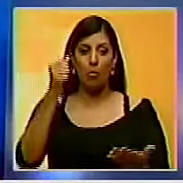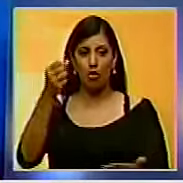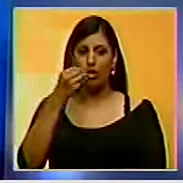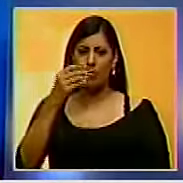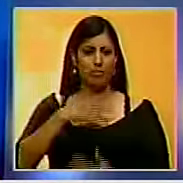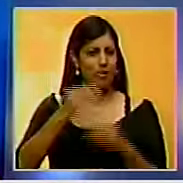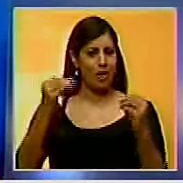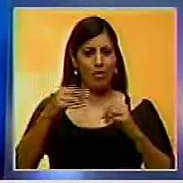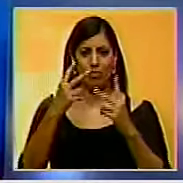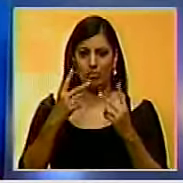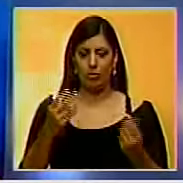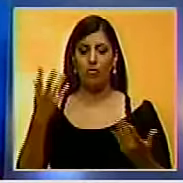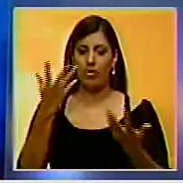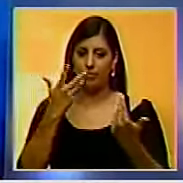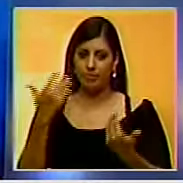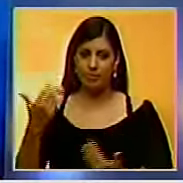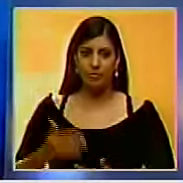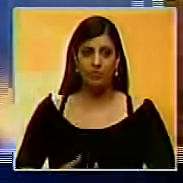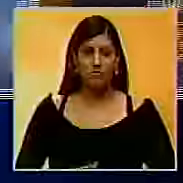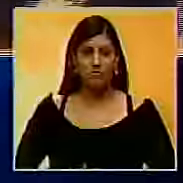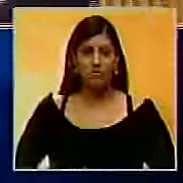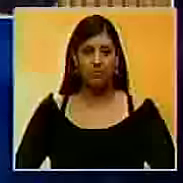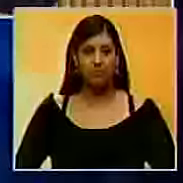Manuel Covela nos amplía. Buenas tardes, Manuel.